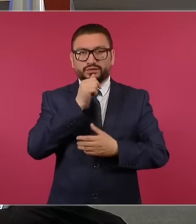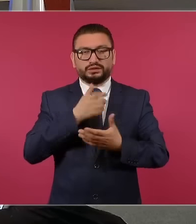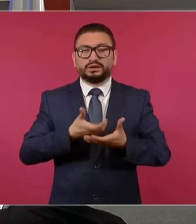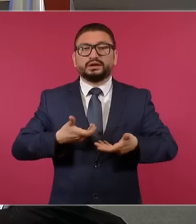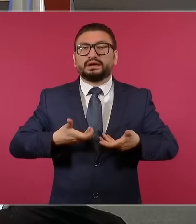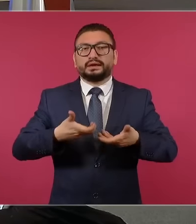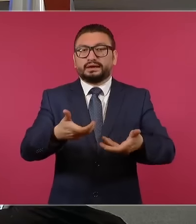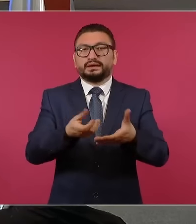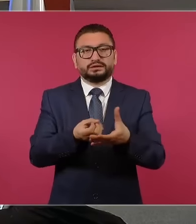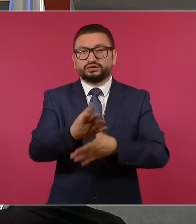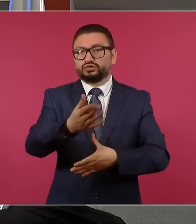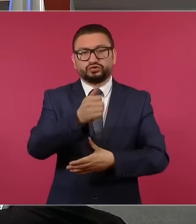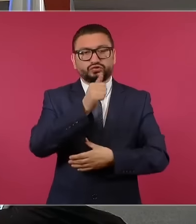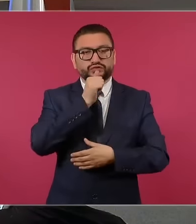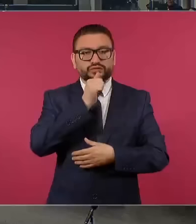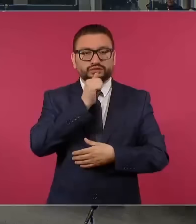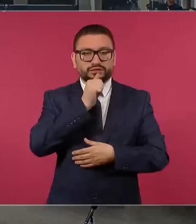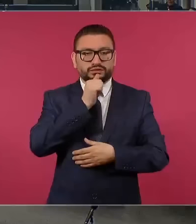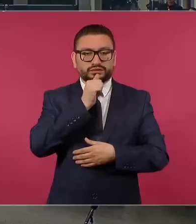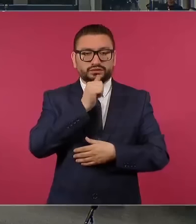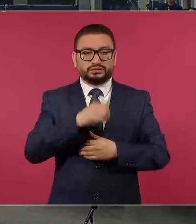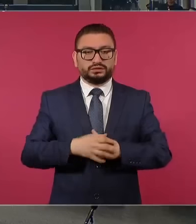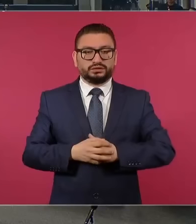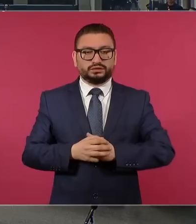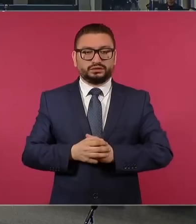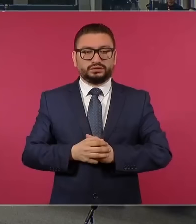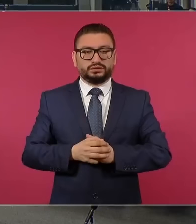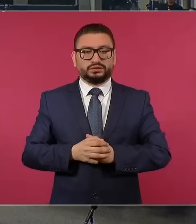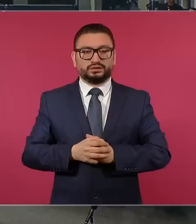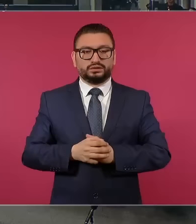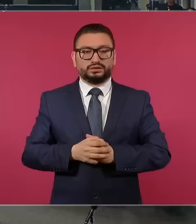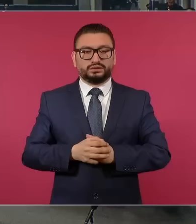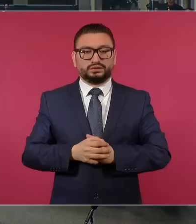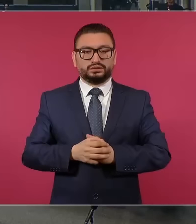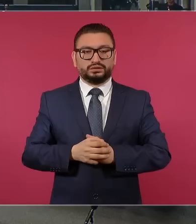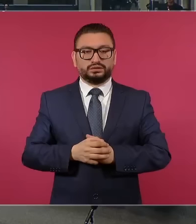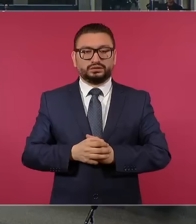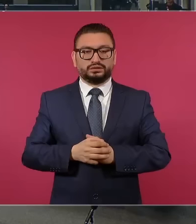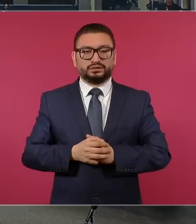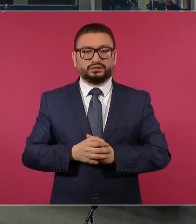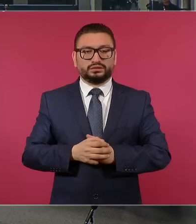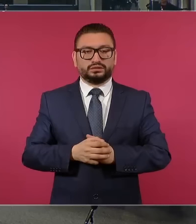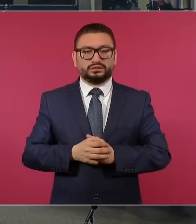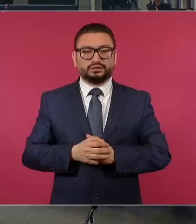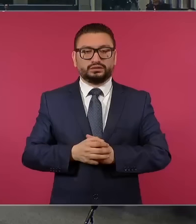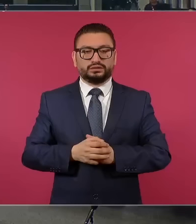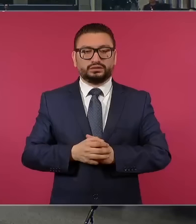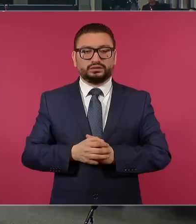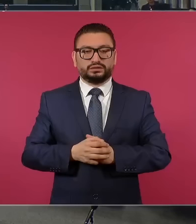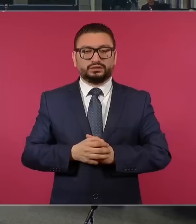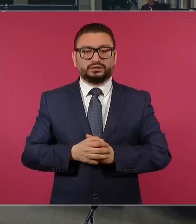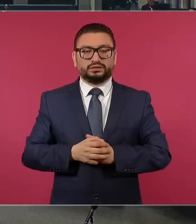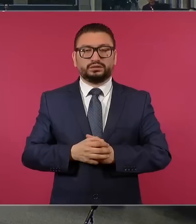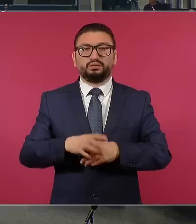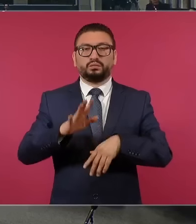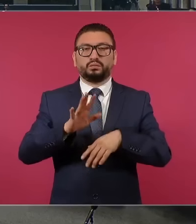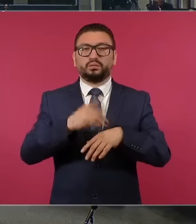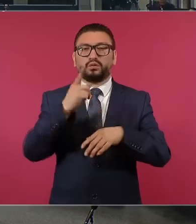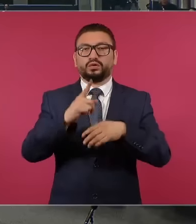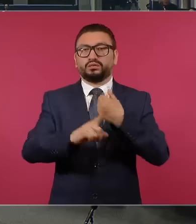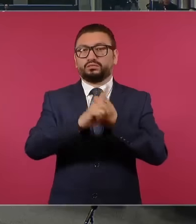por la cuestión de la energía